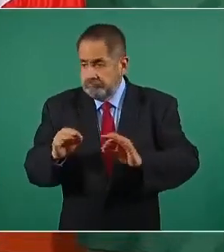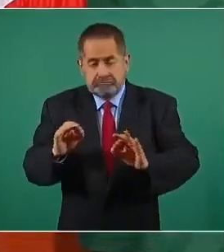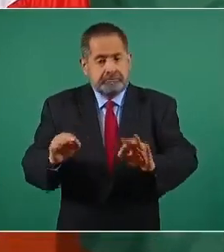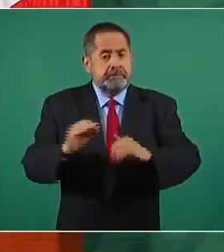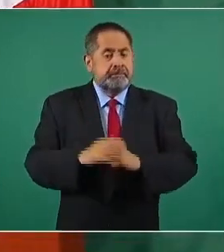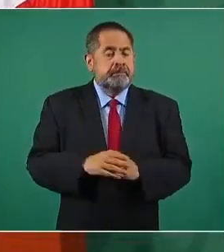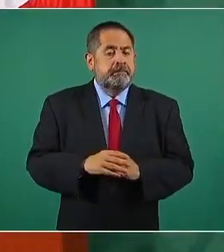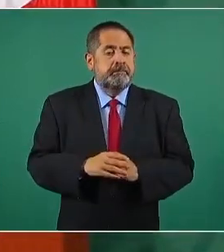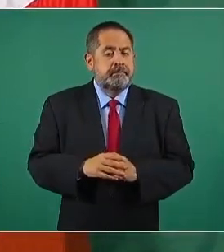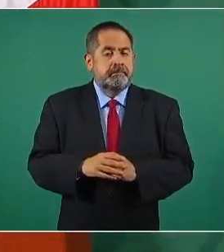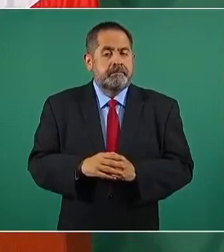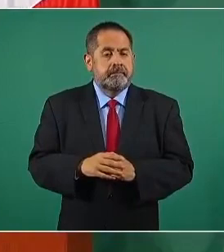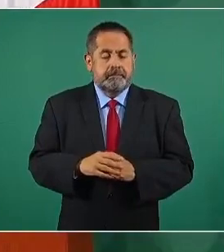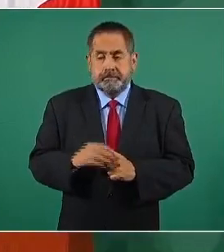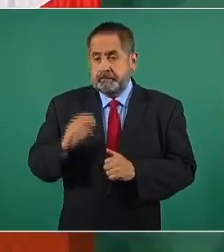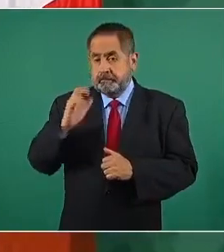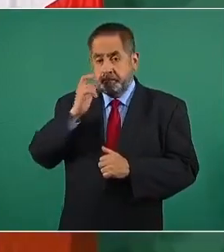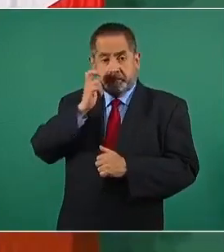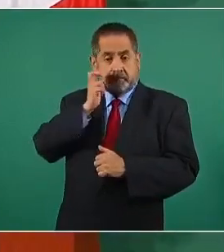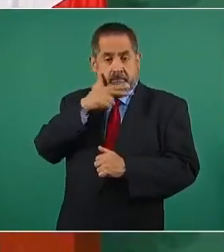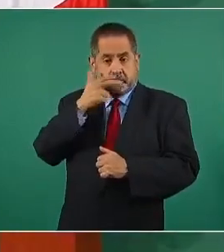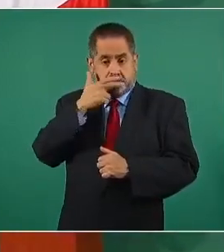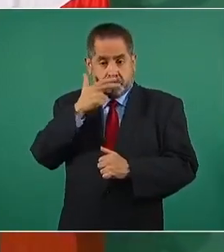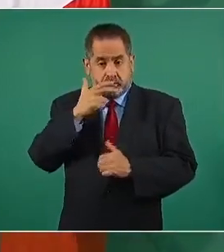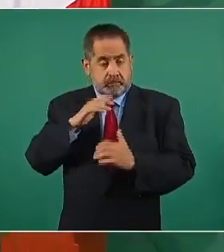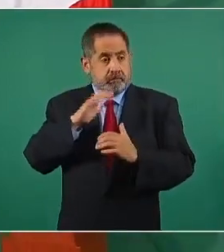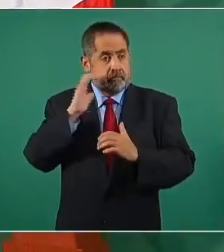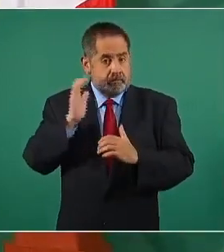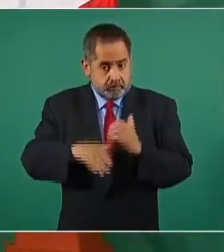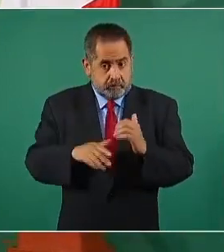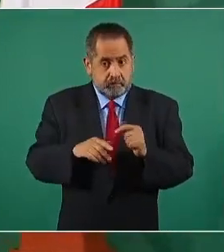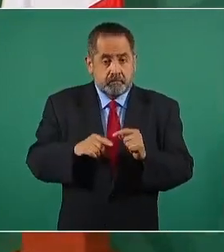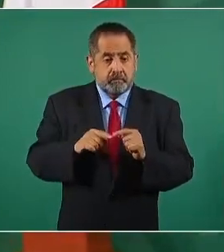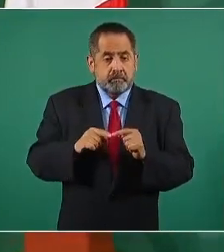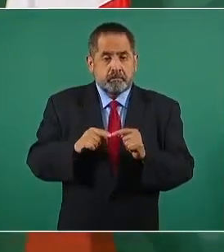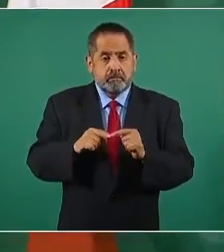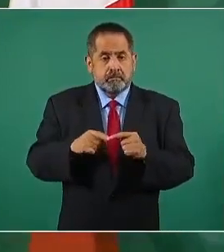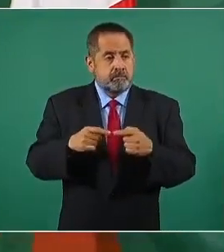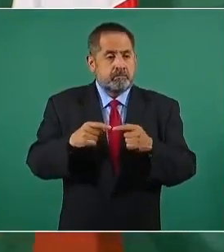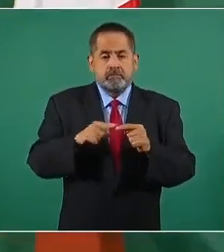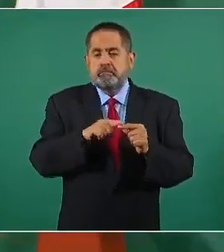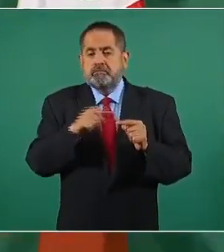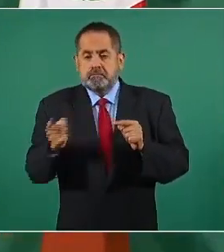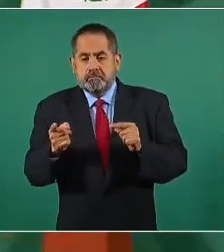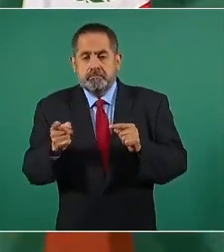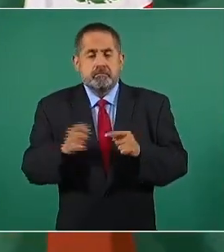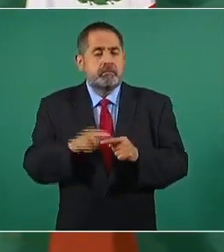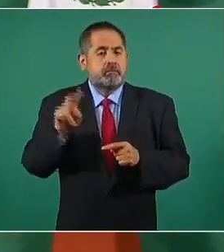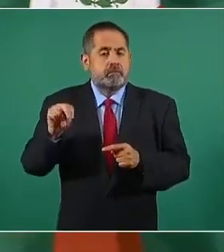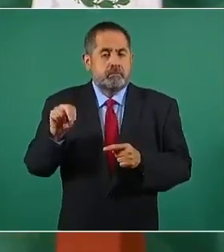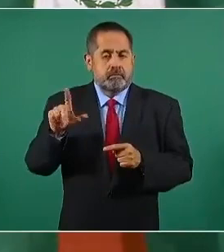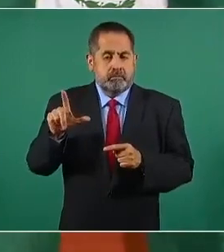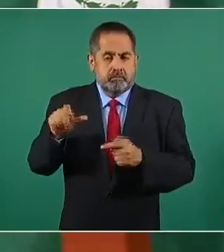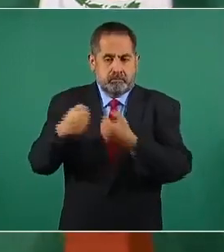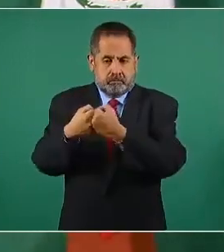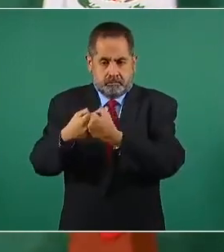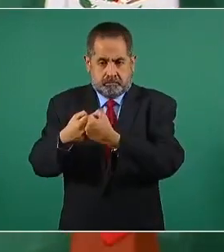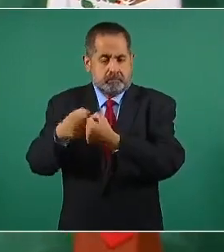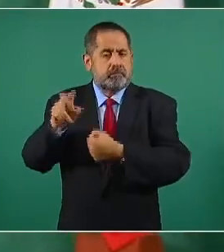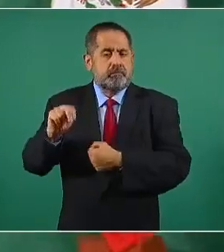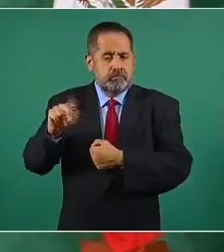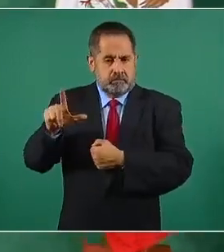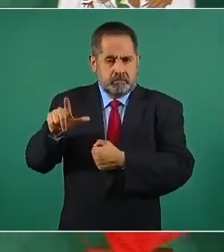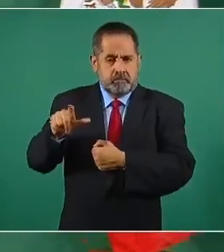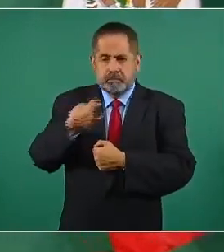Terminando Chihuahua, pues va a ser la frontera de Nuevo León, vamos a estar